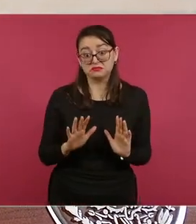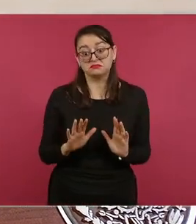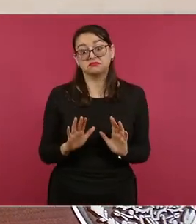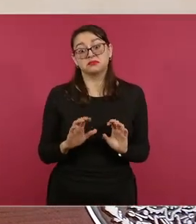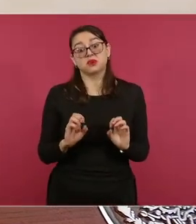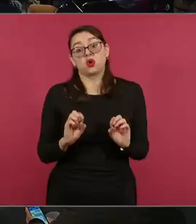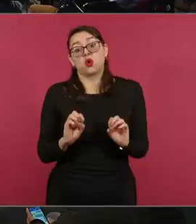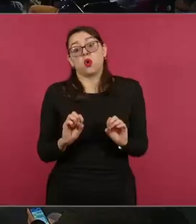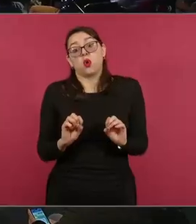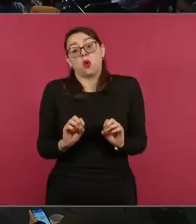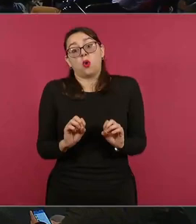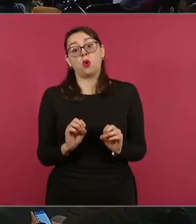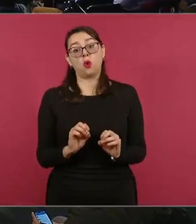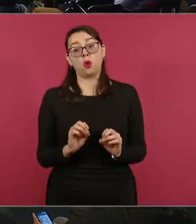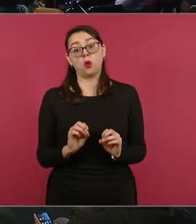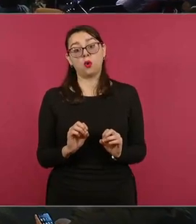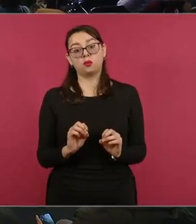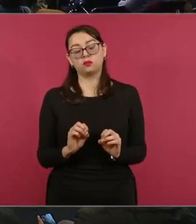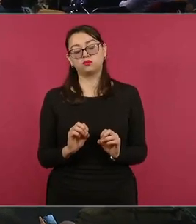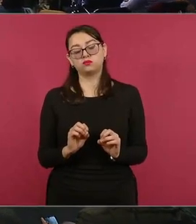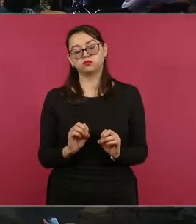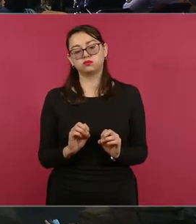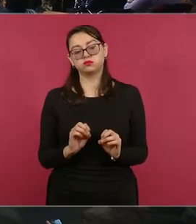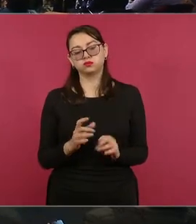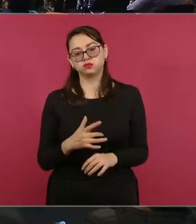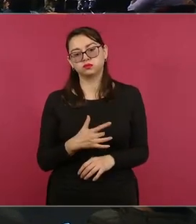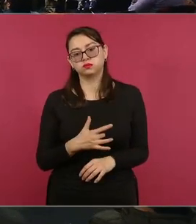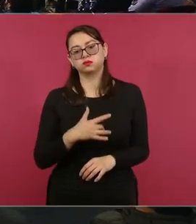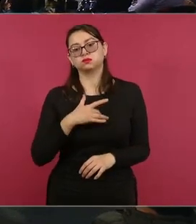aplicable la frase de